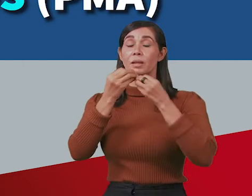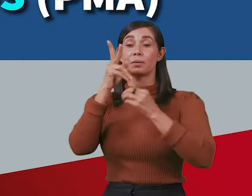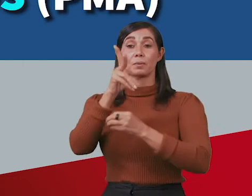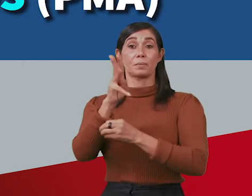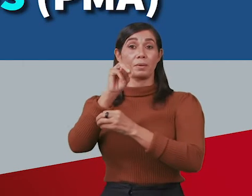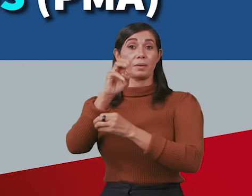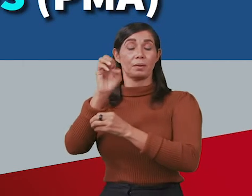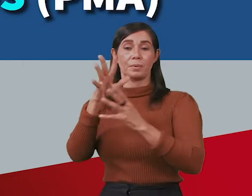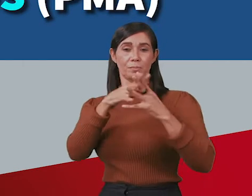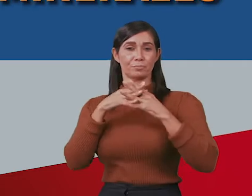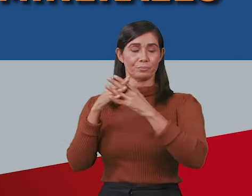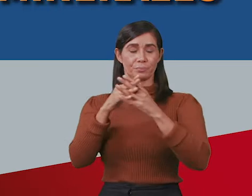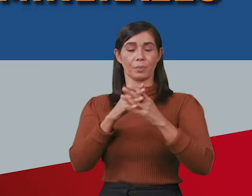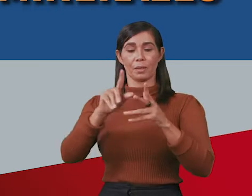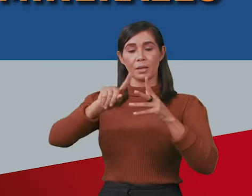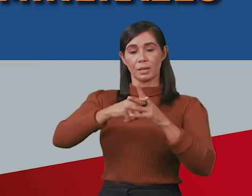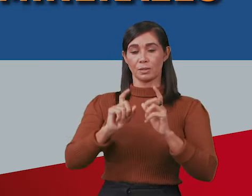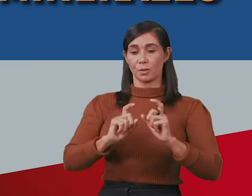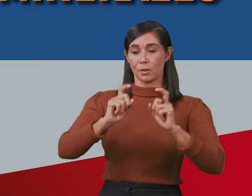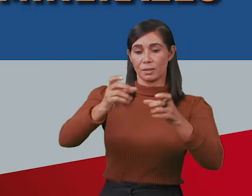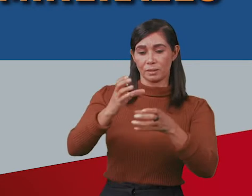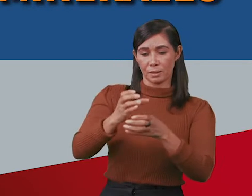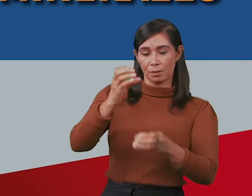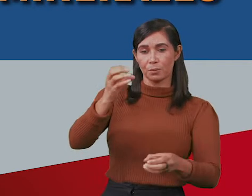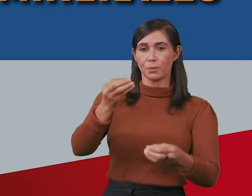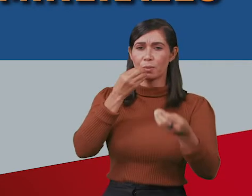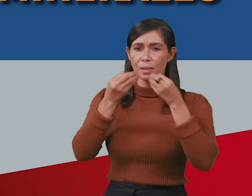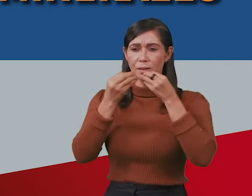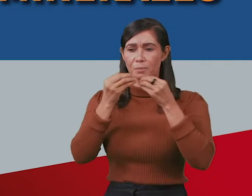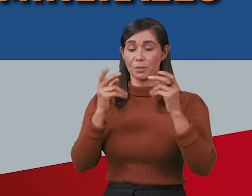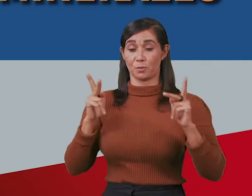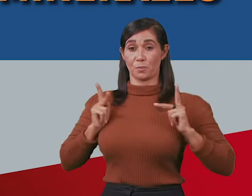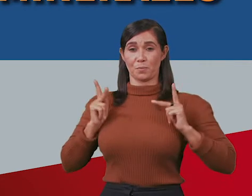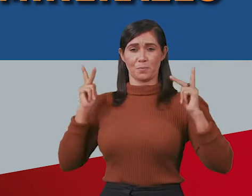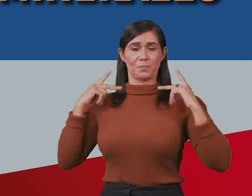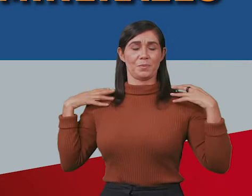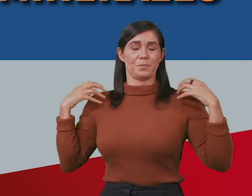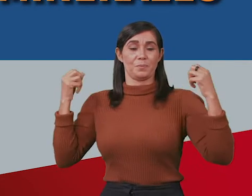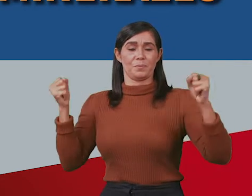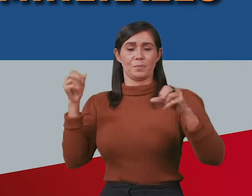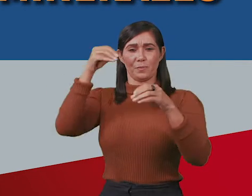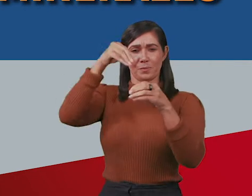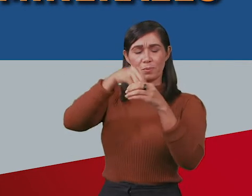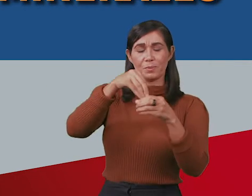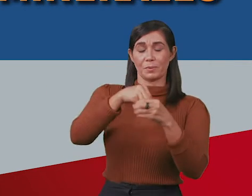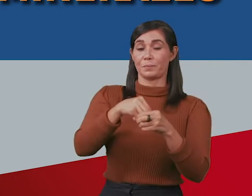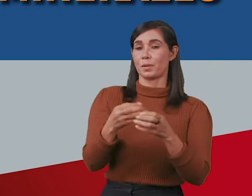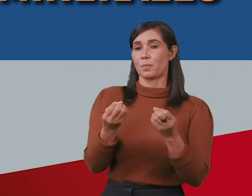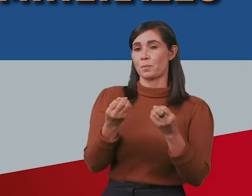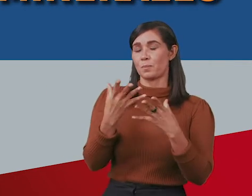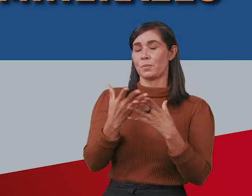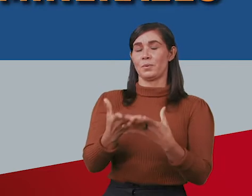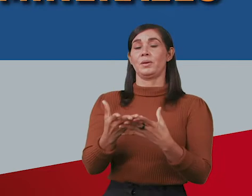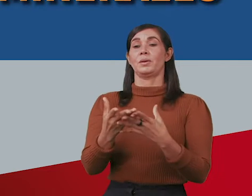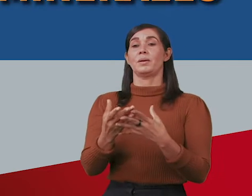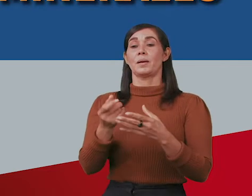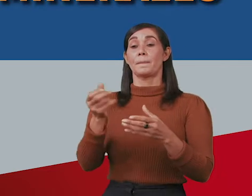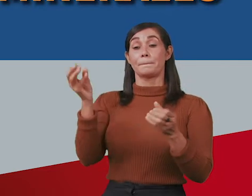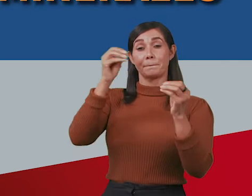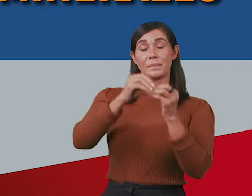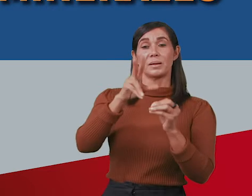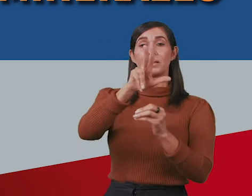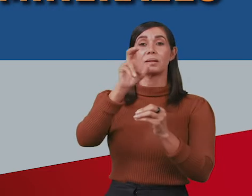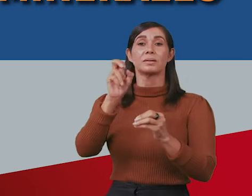Alimentos PMA de las Naciones Unidas, inició la entrega de raciones de alimentos fortificados y suplementos ricos en